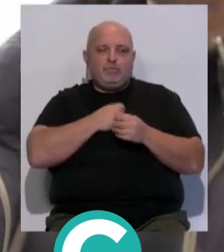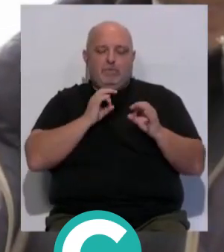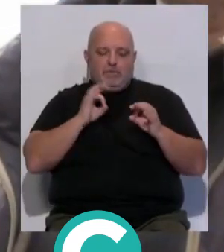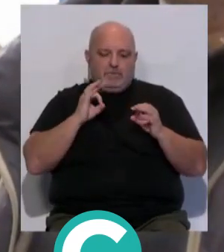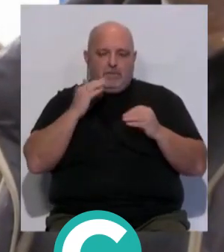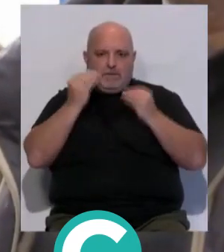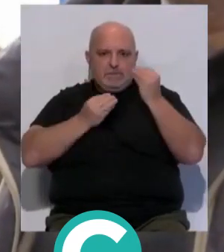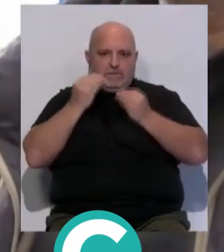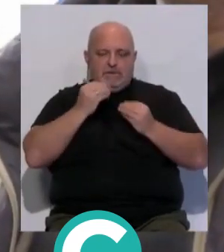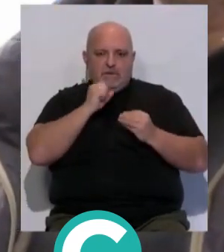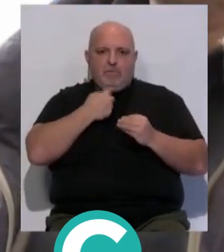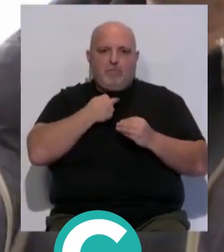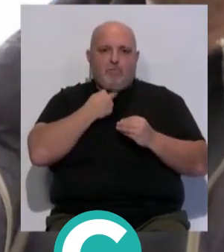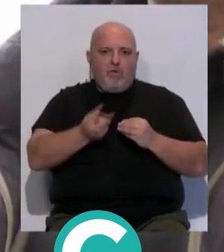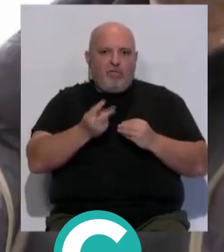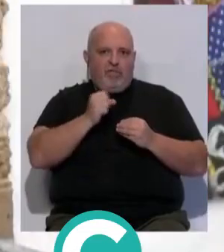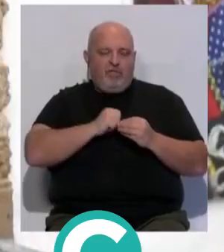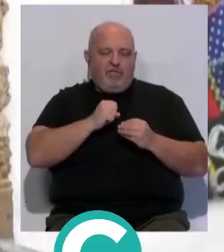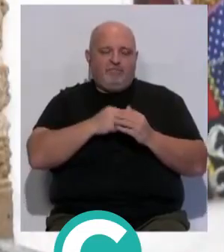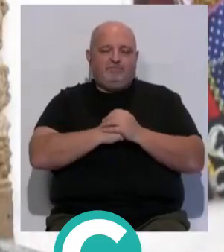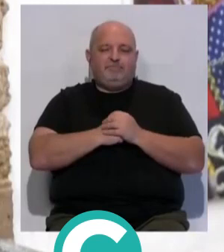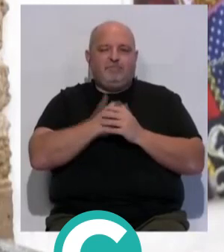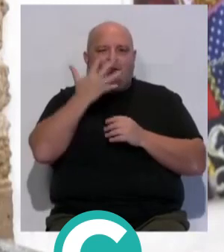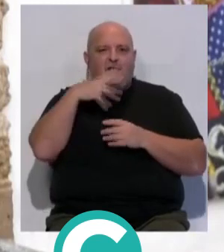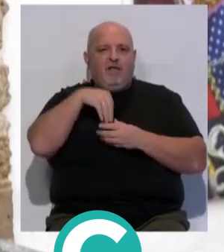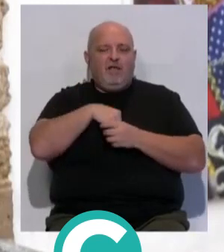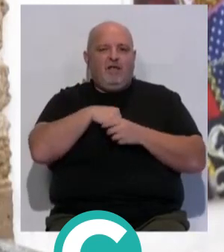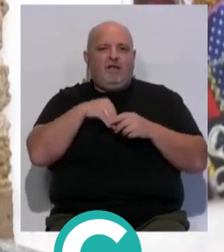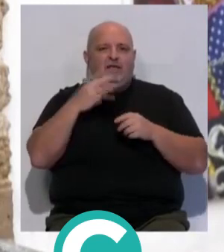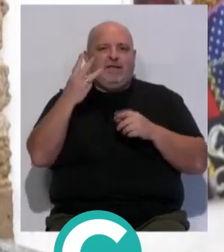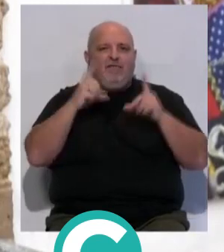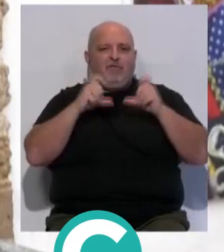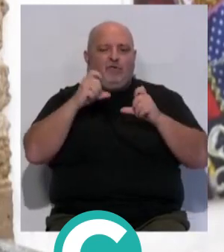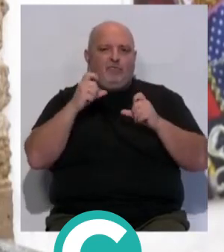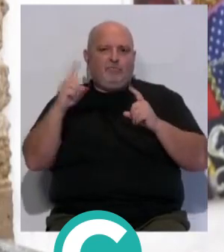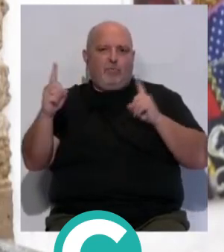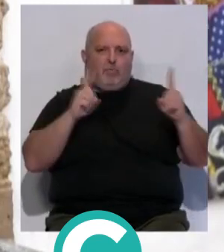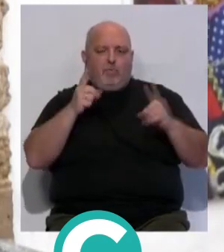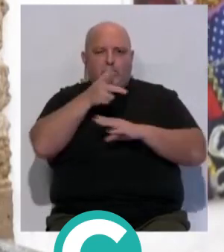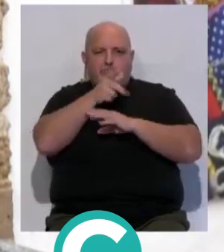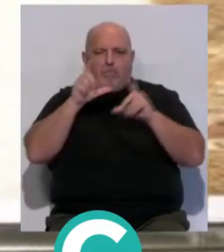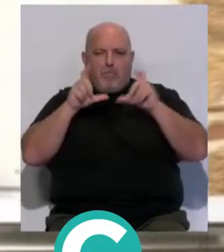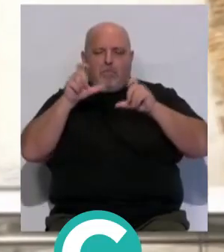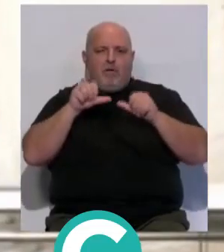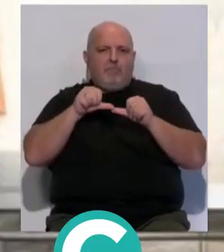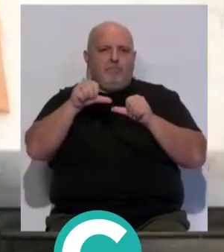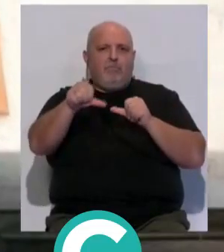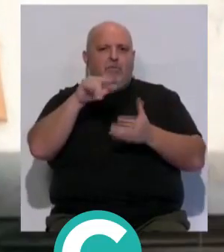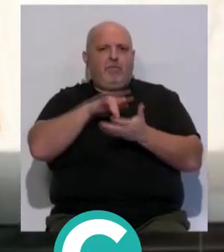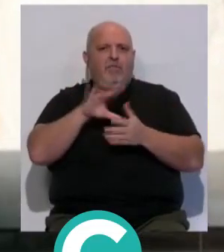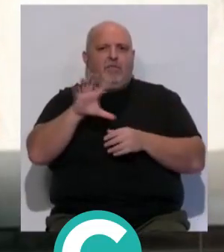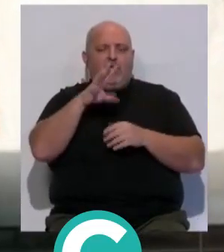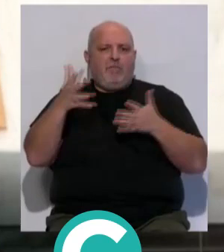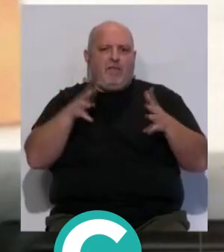de salir al escenario. El carnaval tras la escena, tres fotógrafos y un objetivo permanecerá expuesta hasta el próximo